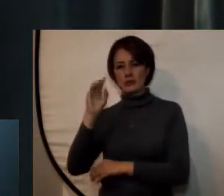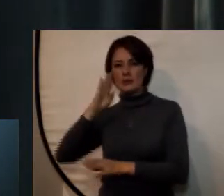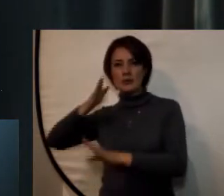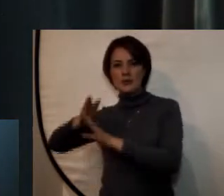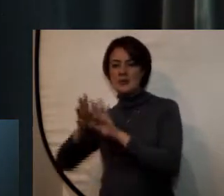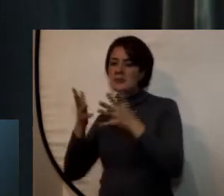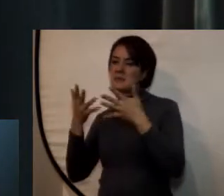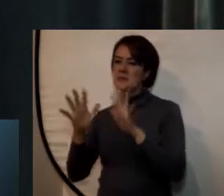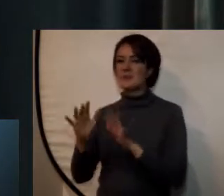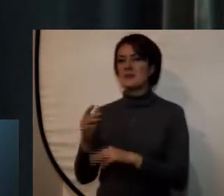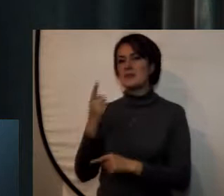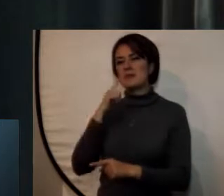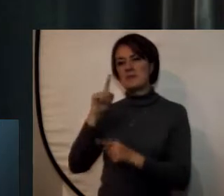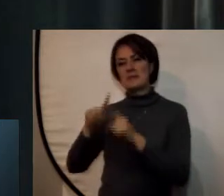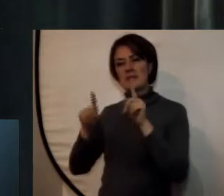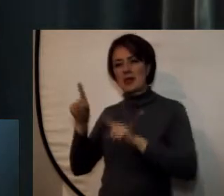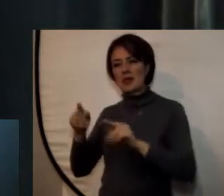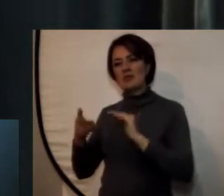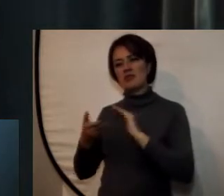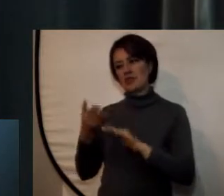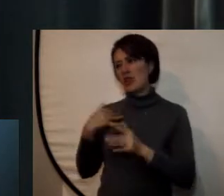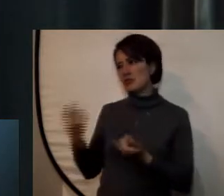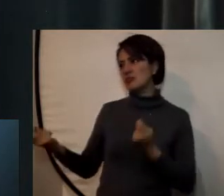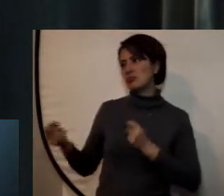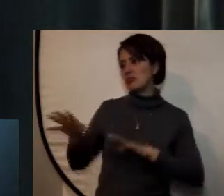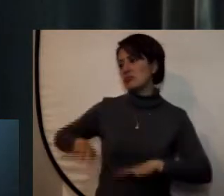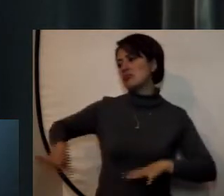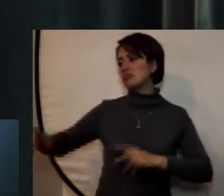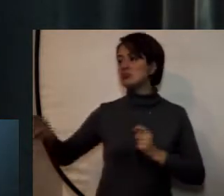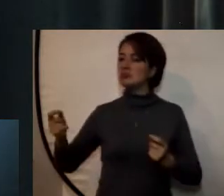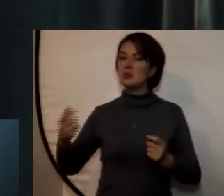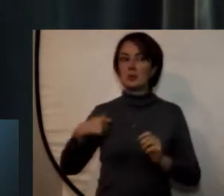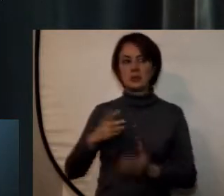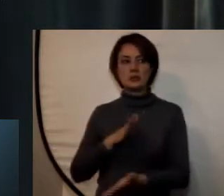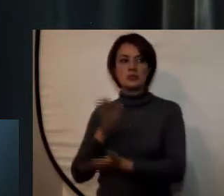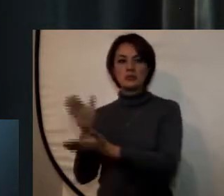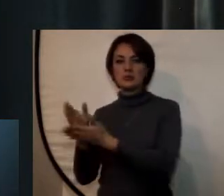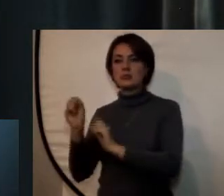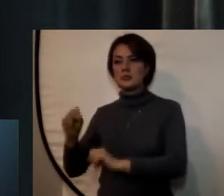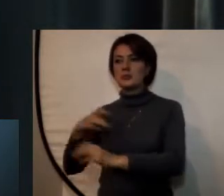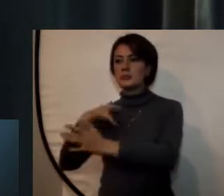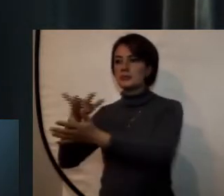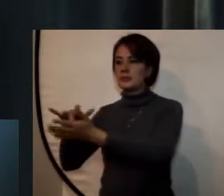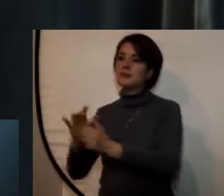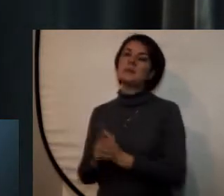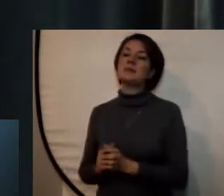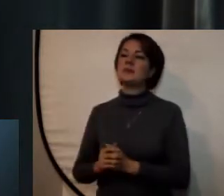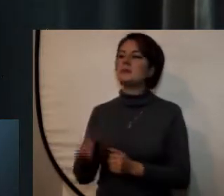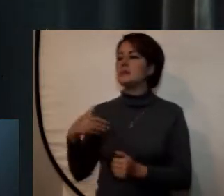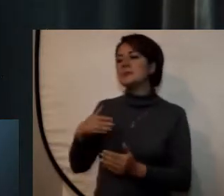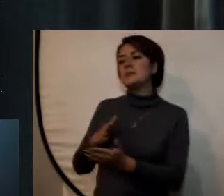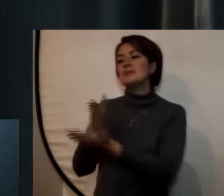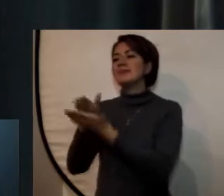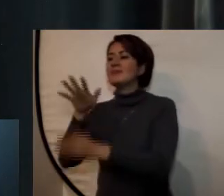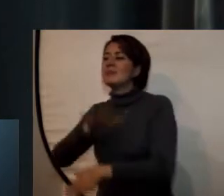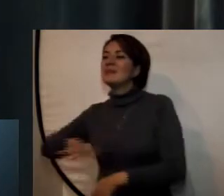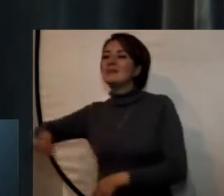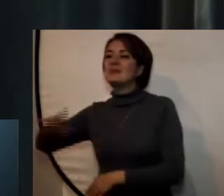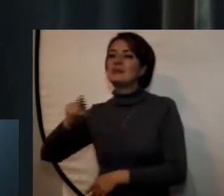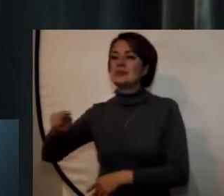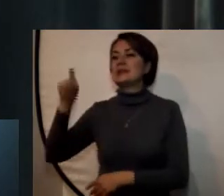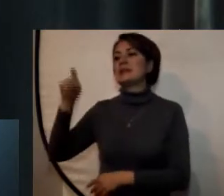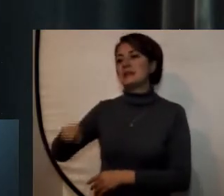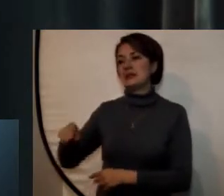aproximación de medios y algunas facilidades locativas tenemos la posibilidad de llegar obviamente que para llegar a estas zonas se